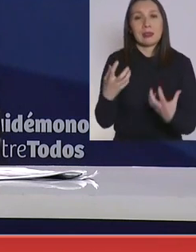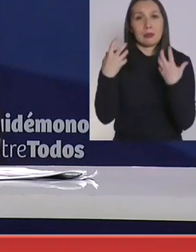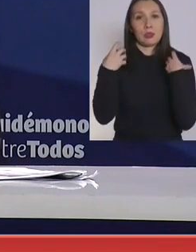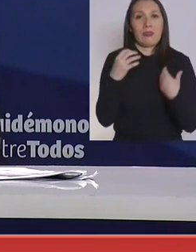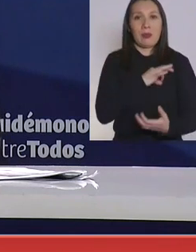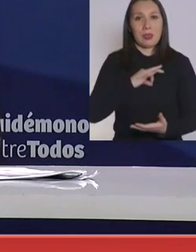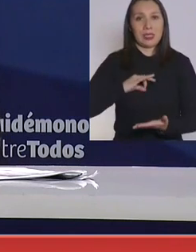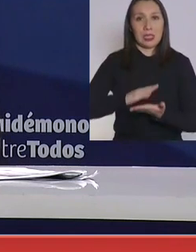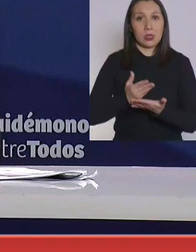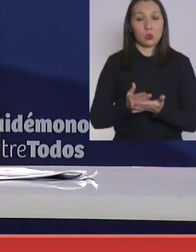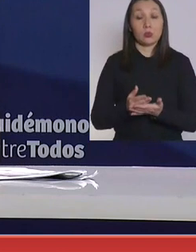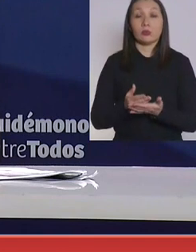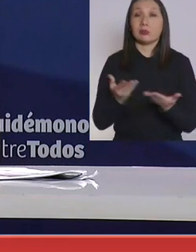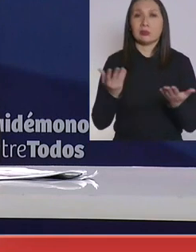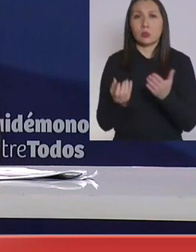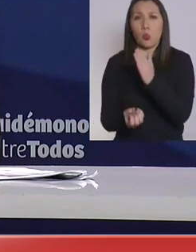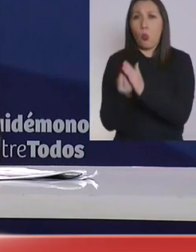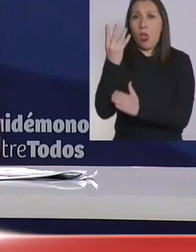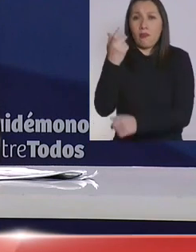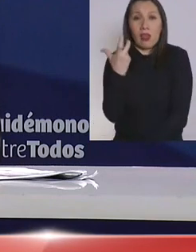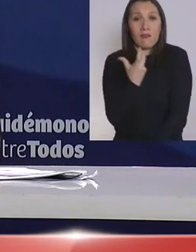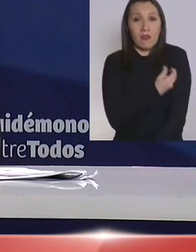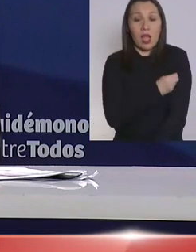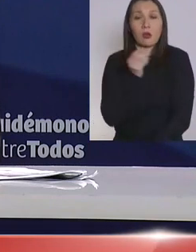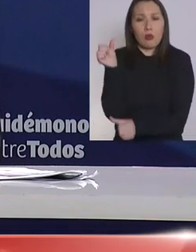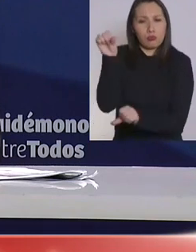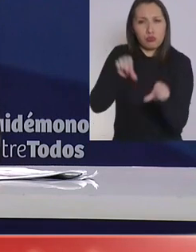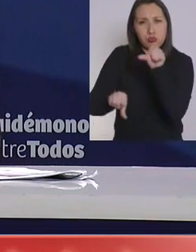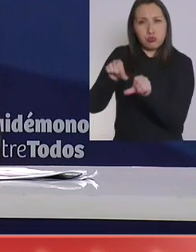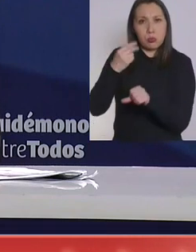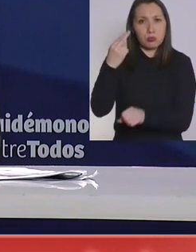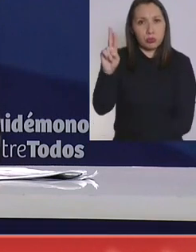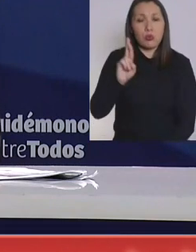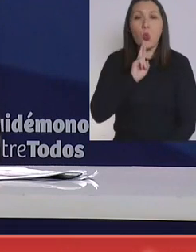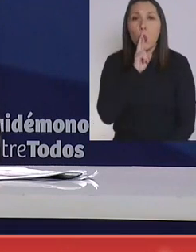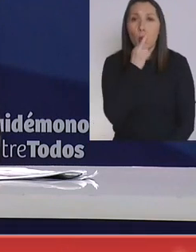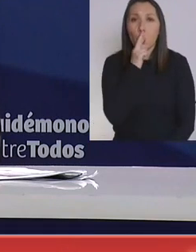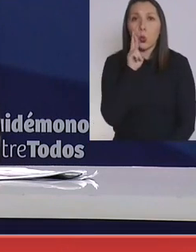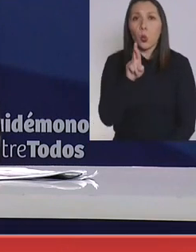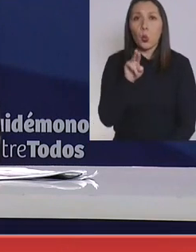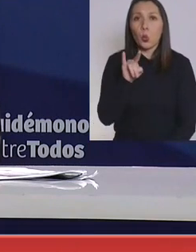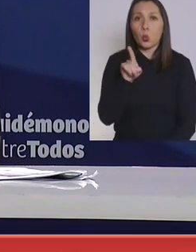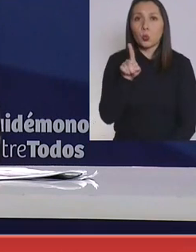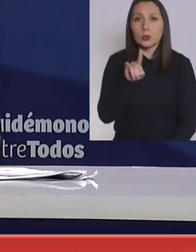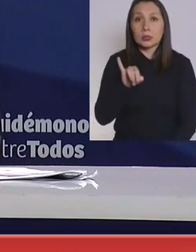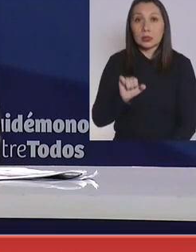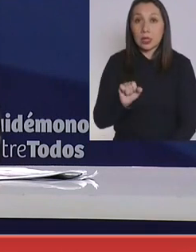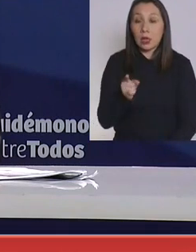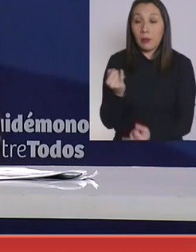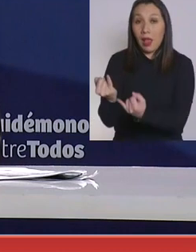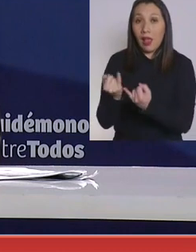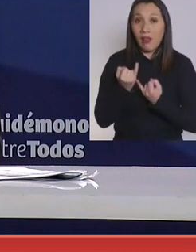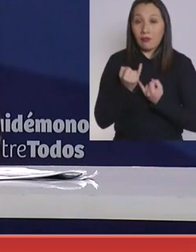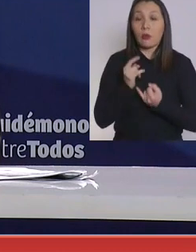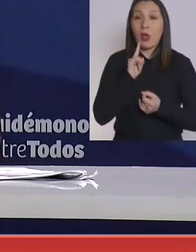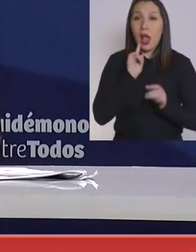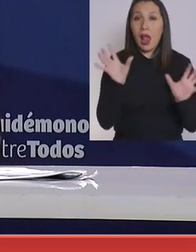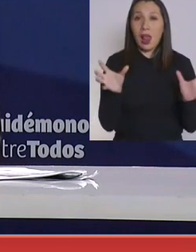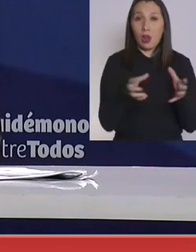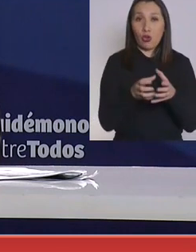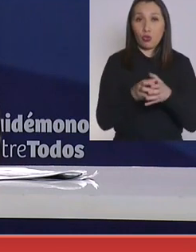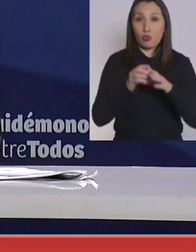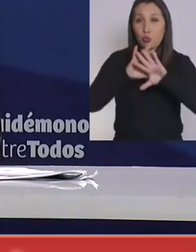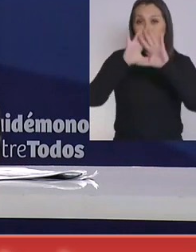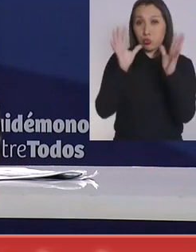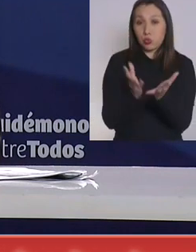Salud. Esta vacuna que está siendo desarrollada en Rusia, según la información que hemos obtenido de la Organización